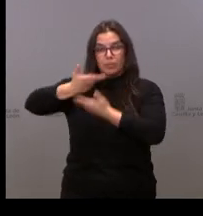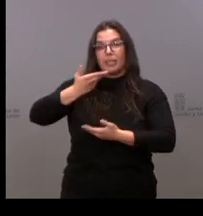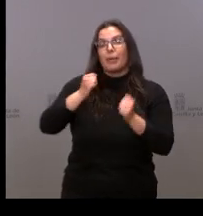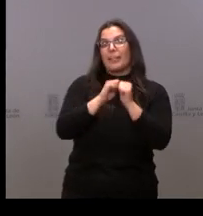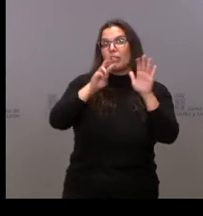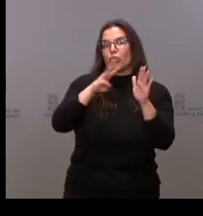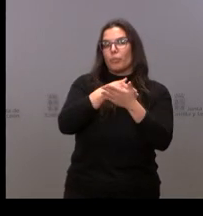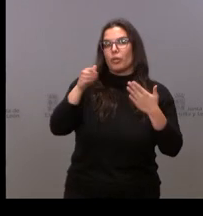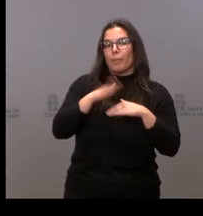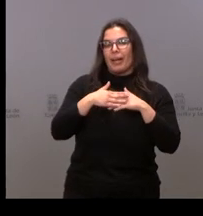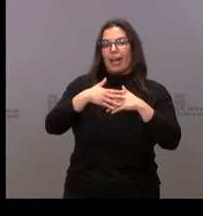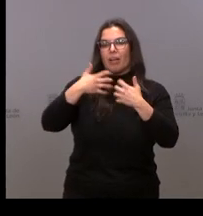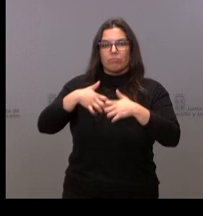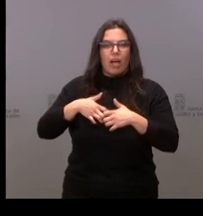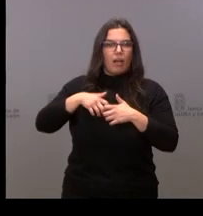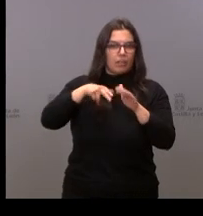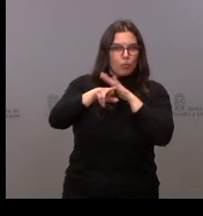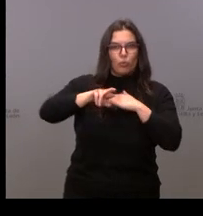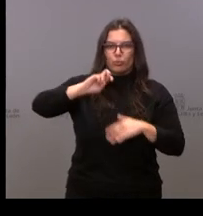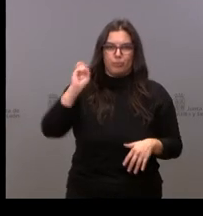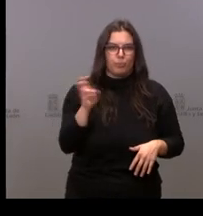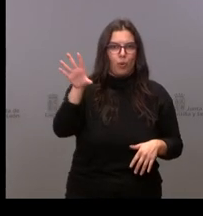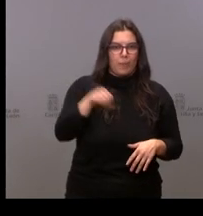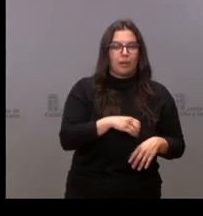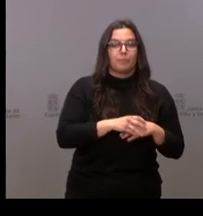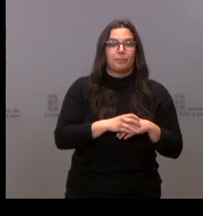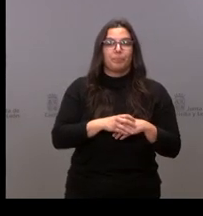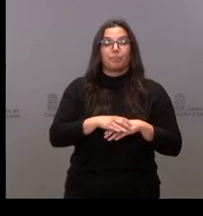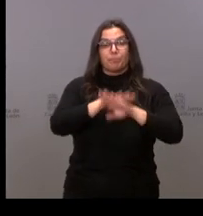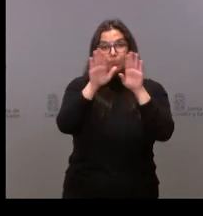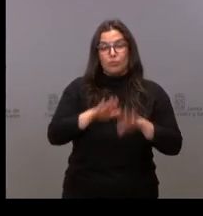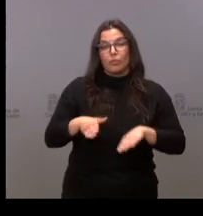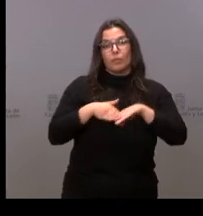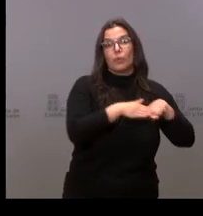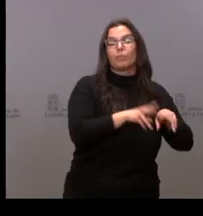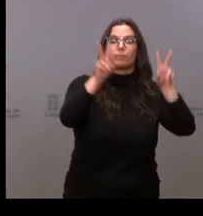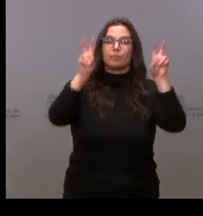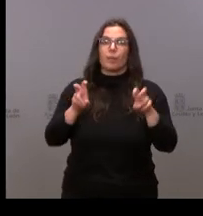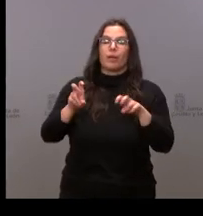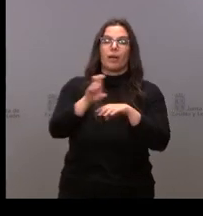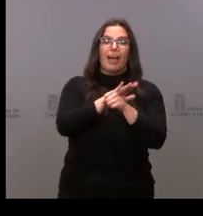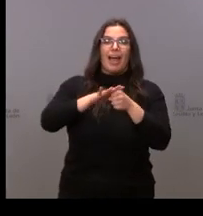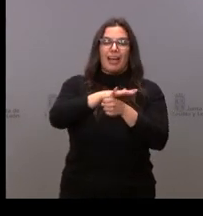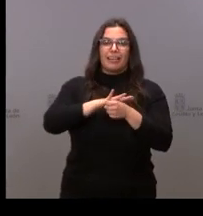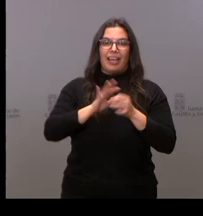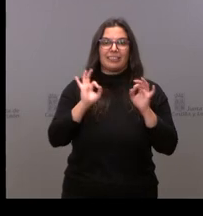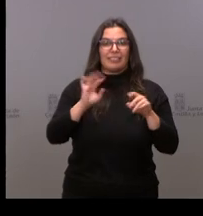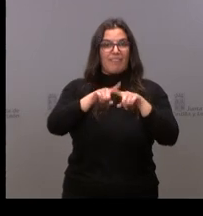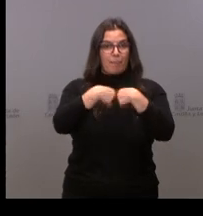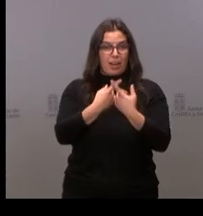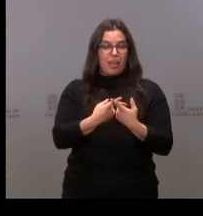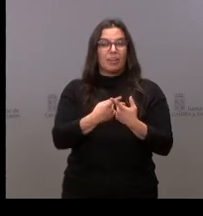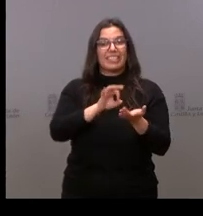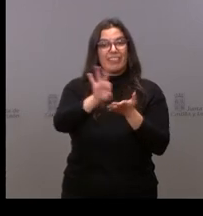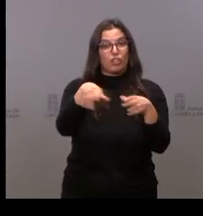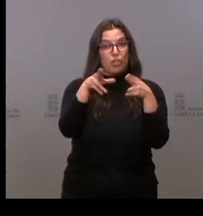para equipamiento de estos centros educativos. Y finalmente, en lo que respecta al área de familia, de los